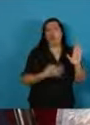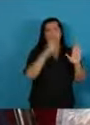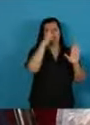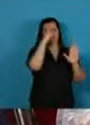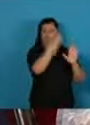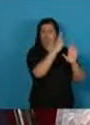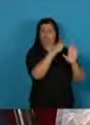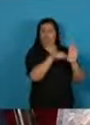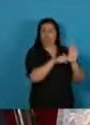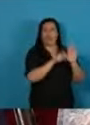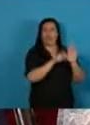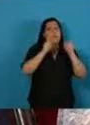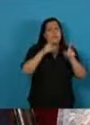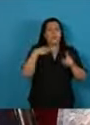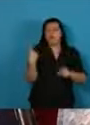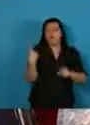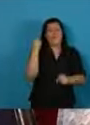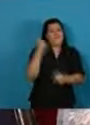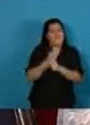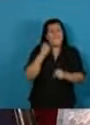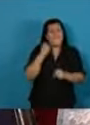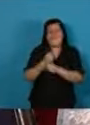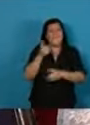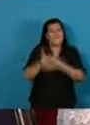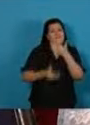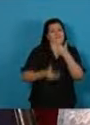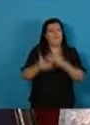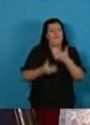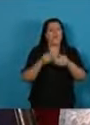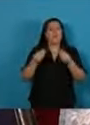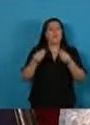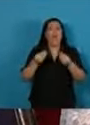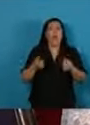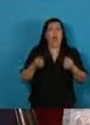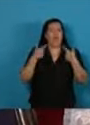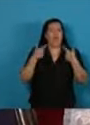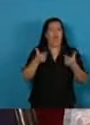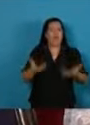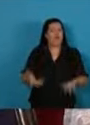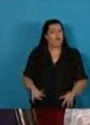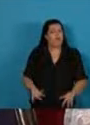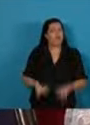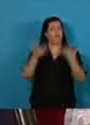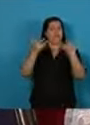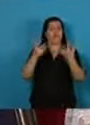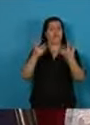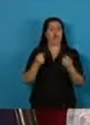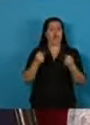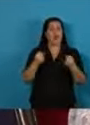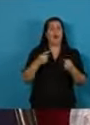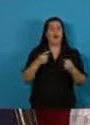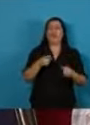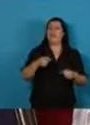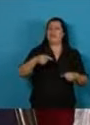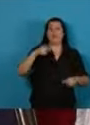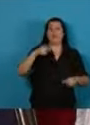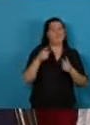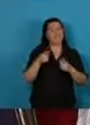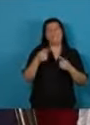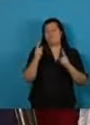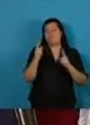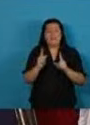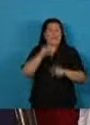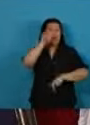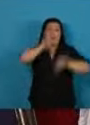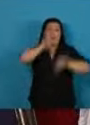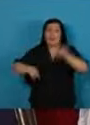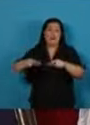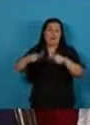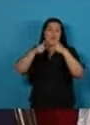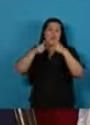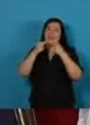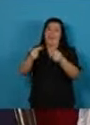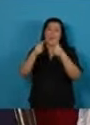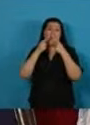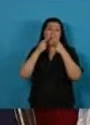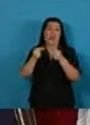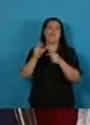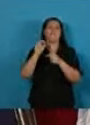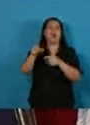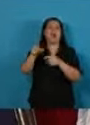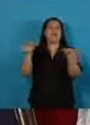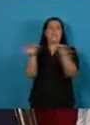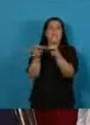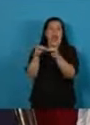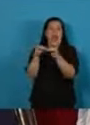trabajaremos incansablemente para potenciar el legítimo e imprescriptible reclamo por la soberanía sobre las Islas